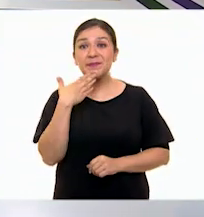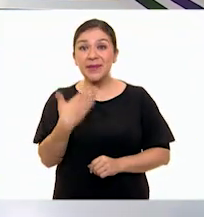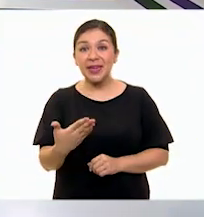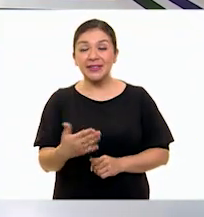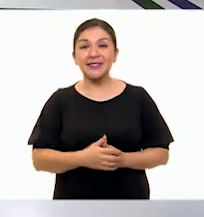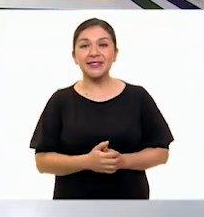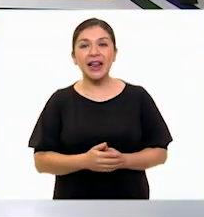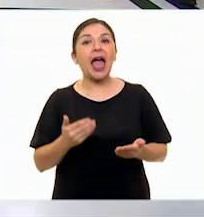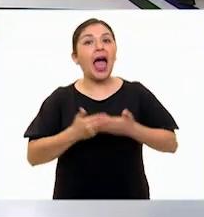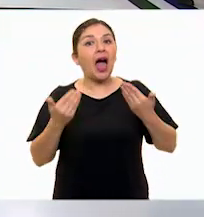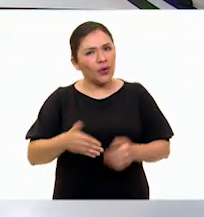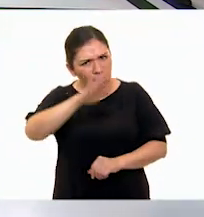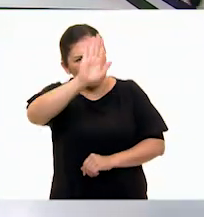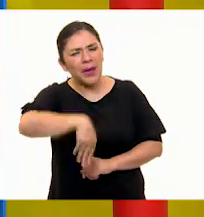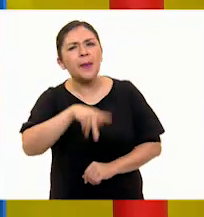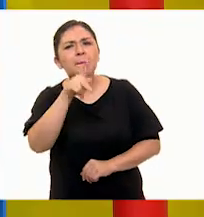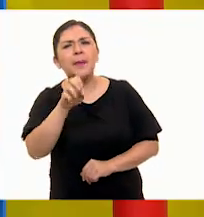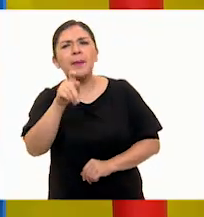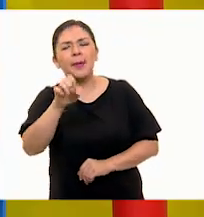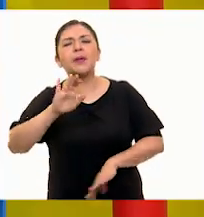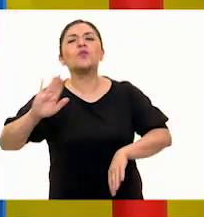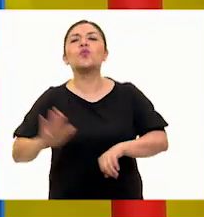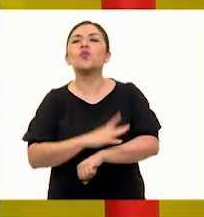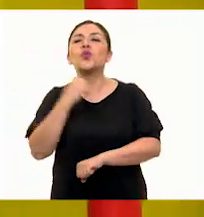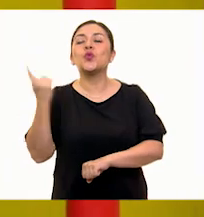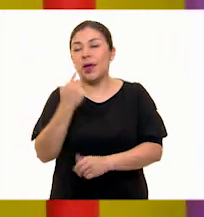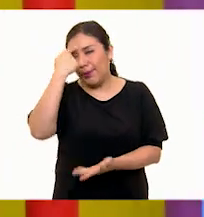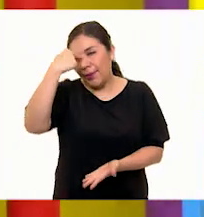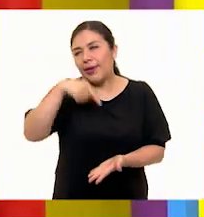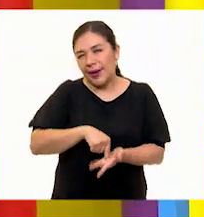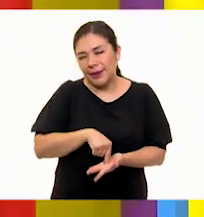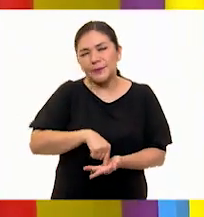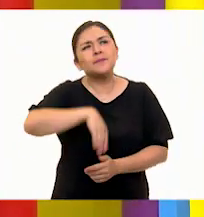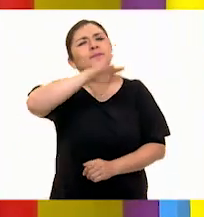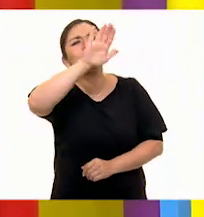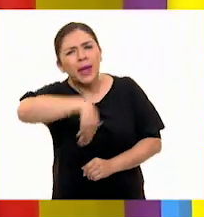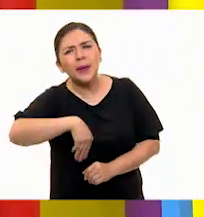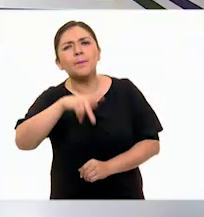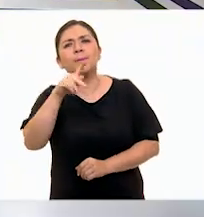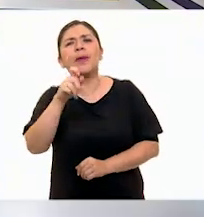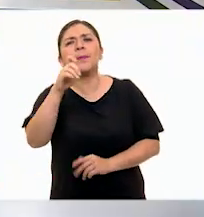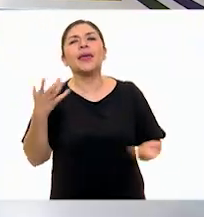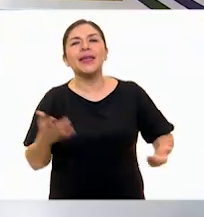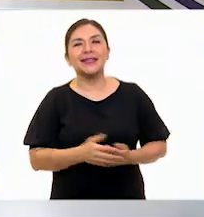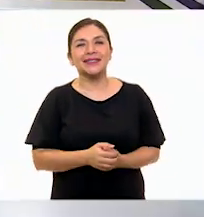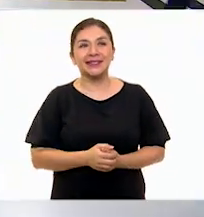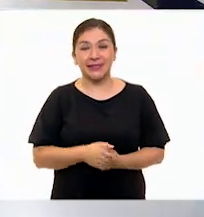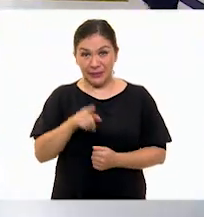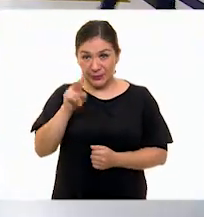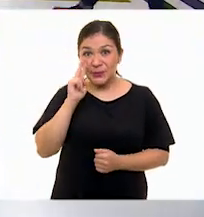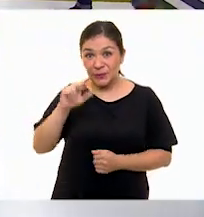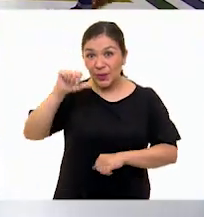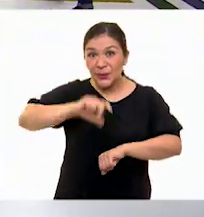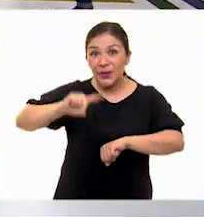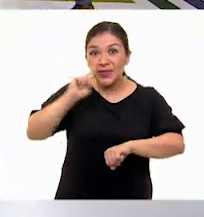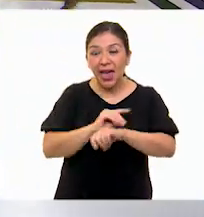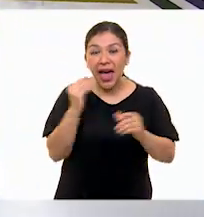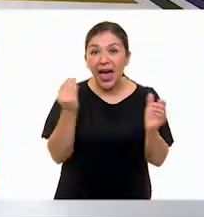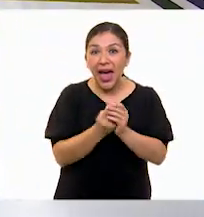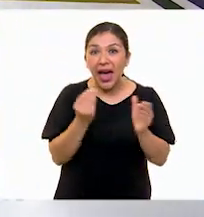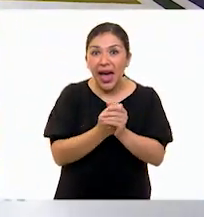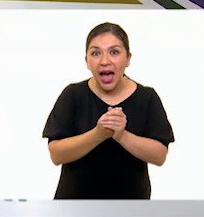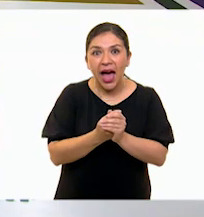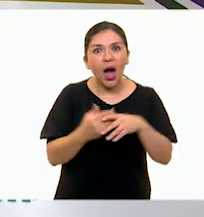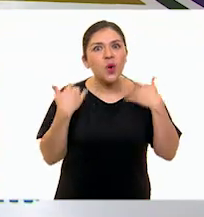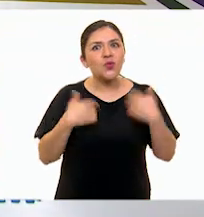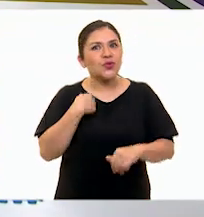vamos a hablarle a Pepe porque ¿qué creen Pepe? Sí, maestra Leti. ¿Ya viste la clase de Galo Escultor? Sí, quedó